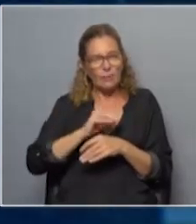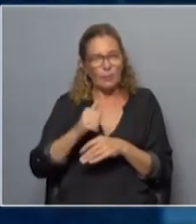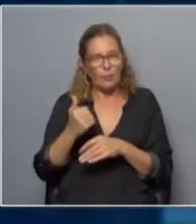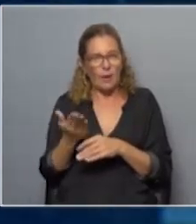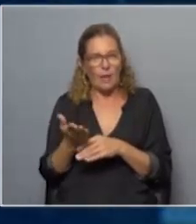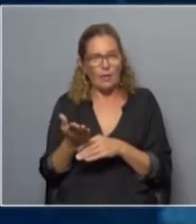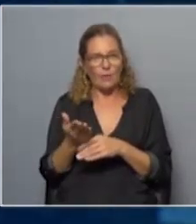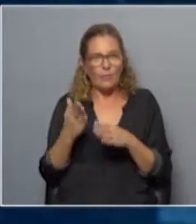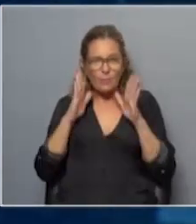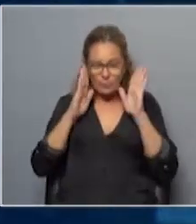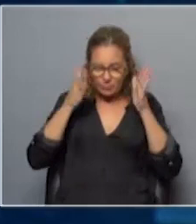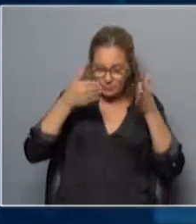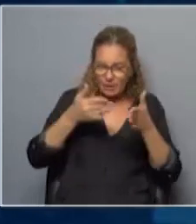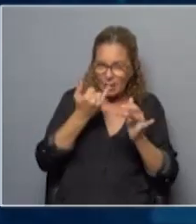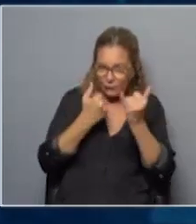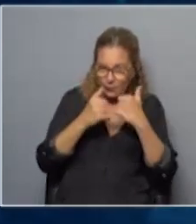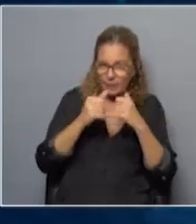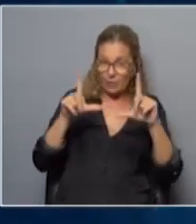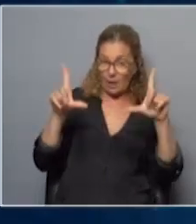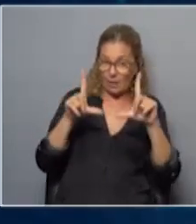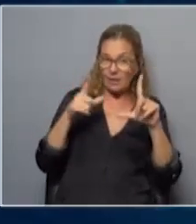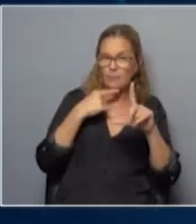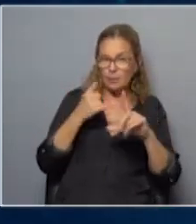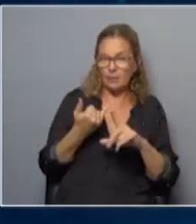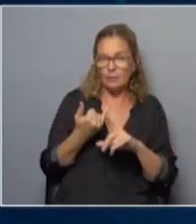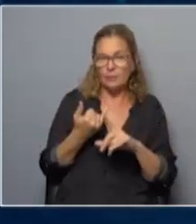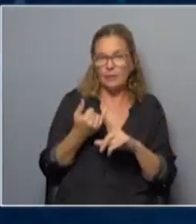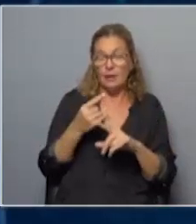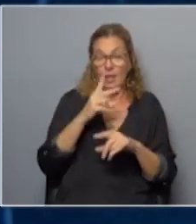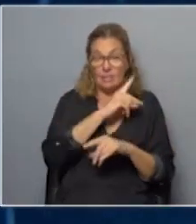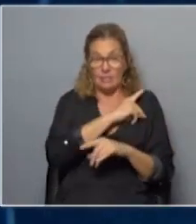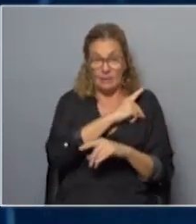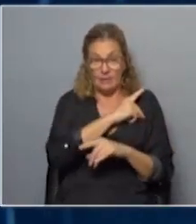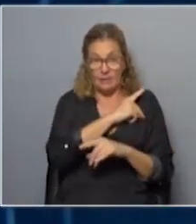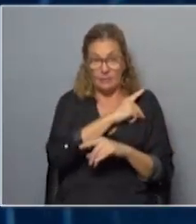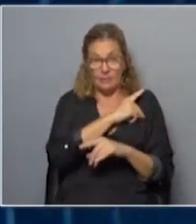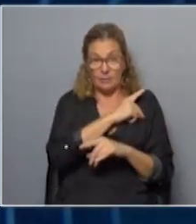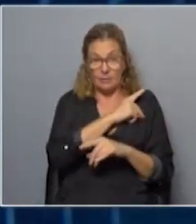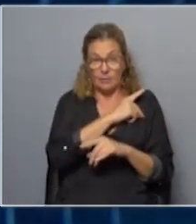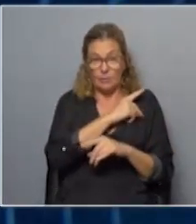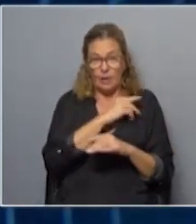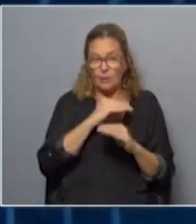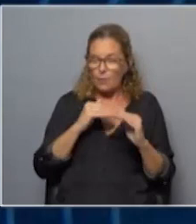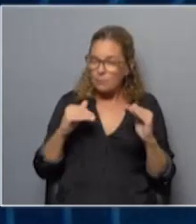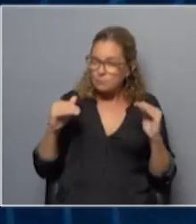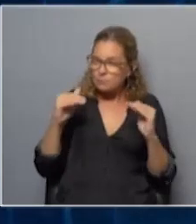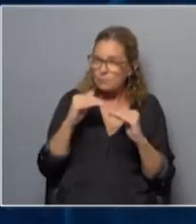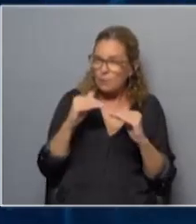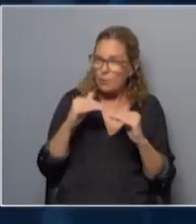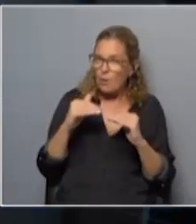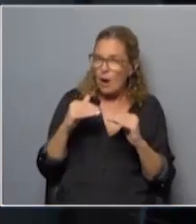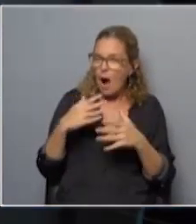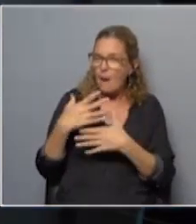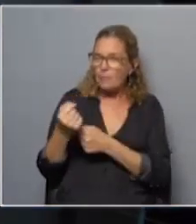lado centrándonos en los portales informativos nos dio que en diciembre había un leve desequilibrio a favor del sí